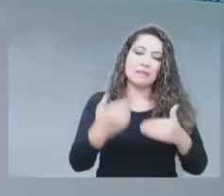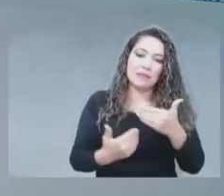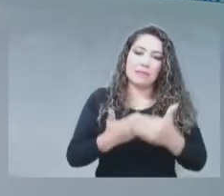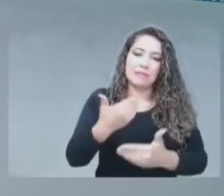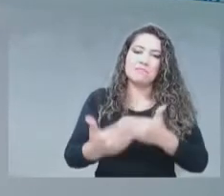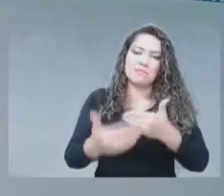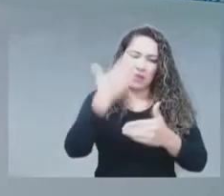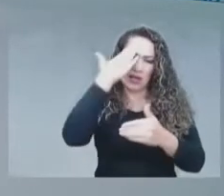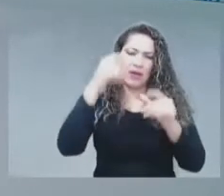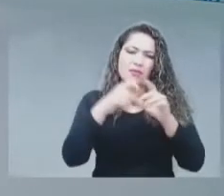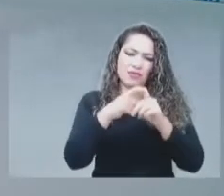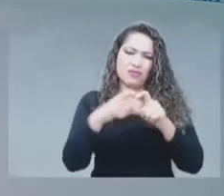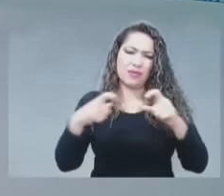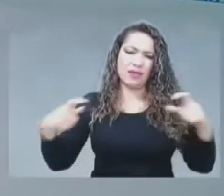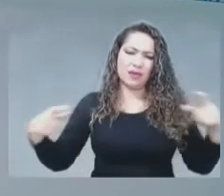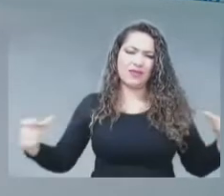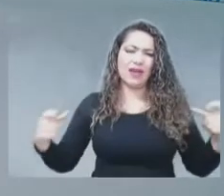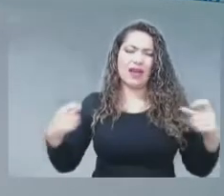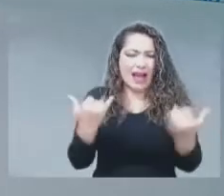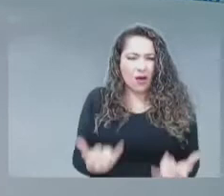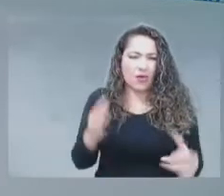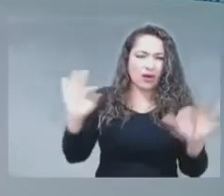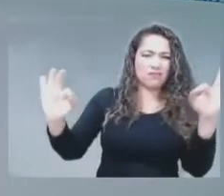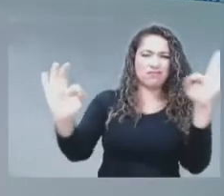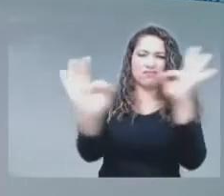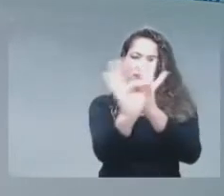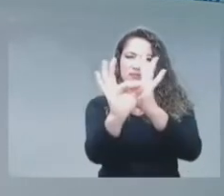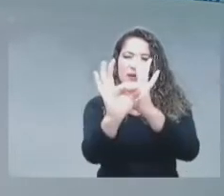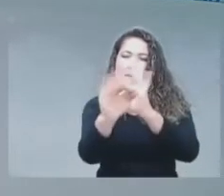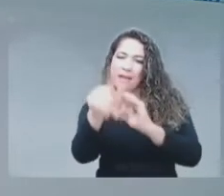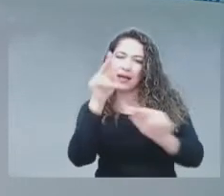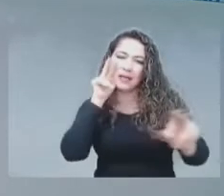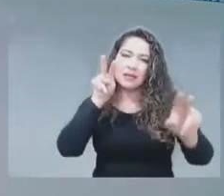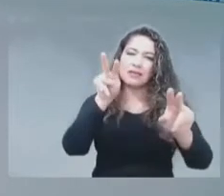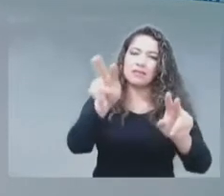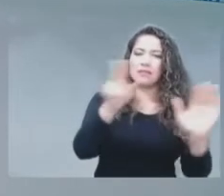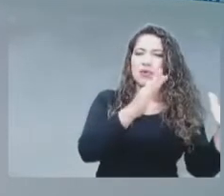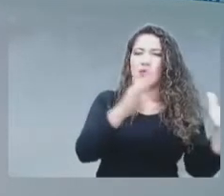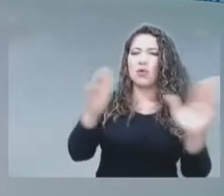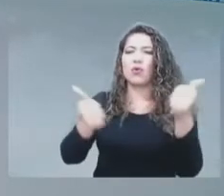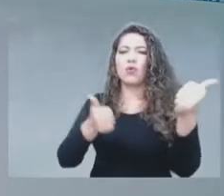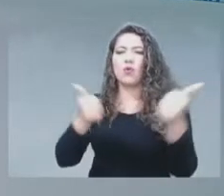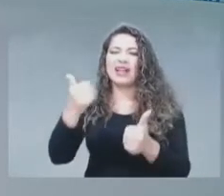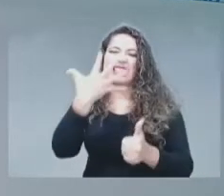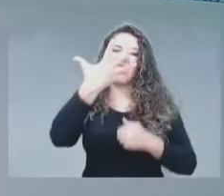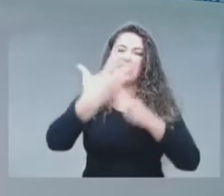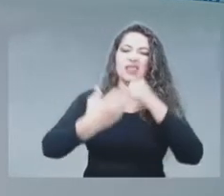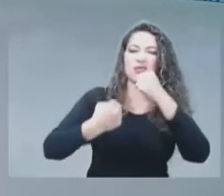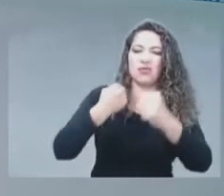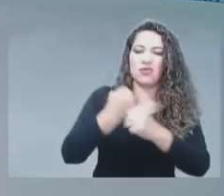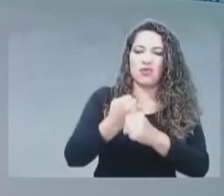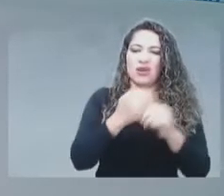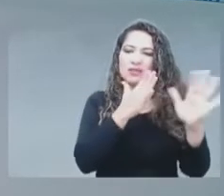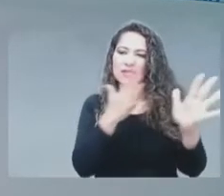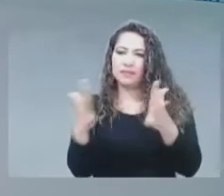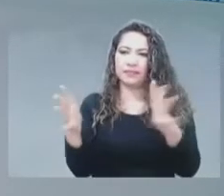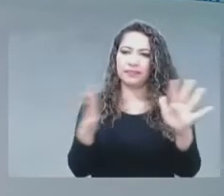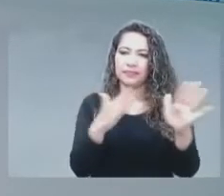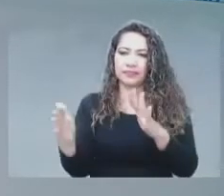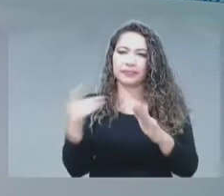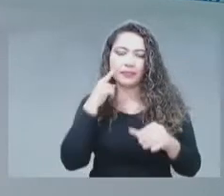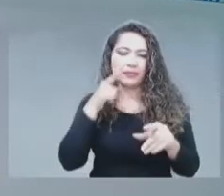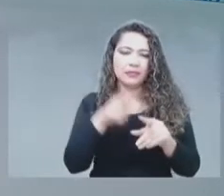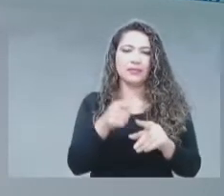hoy en día tenemos que enfocarnos a tener una visión de por lo menos cinco años. Tenemos como mínimo cinco años, pero tenemos que ir un poco más allá,